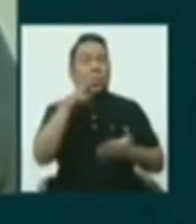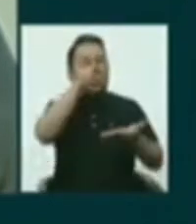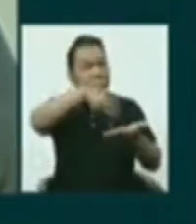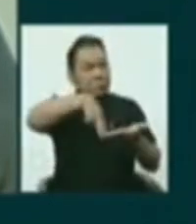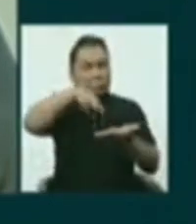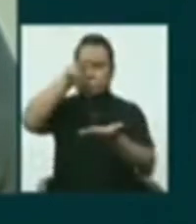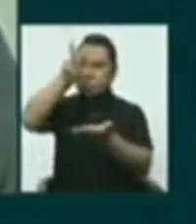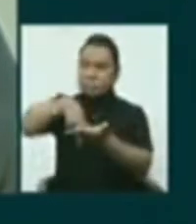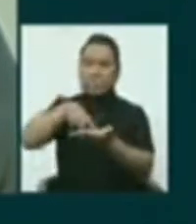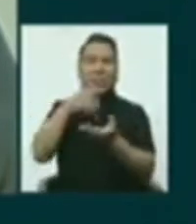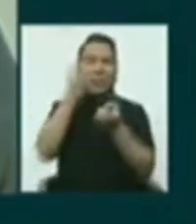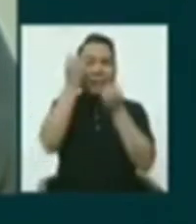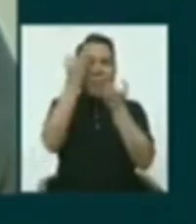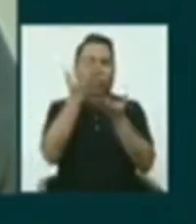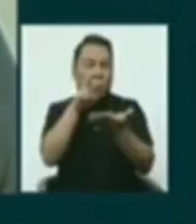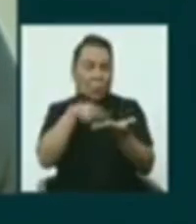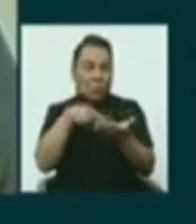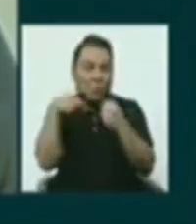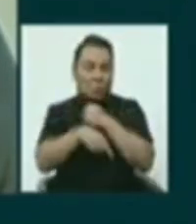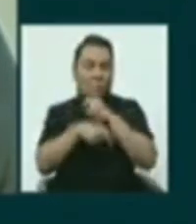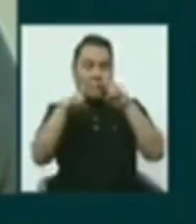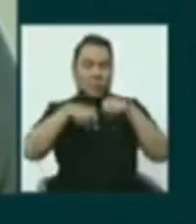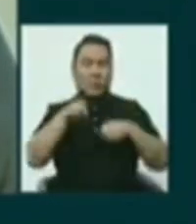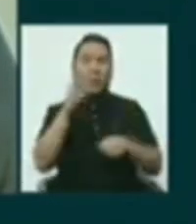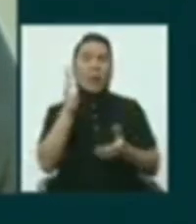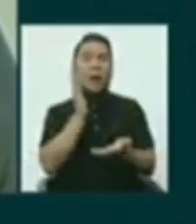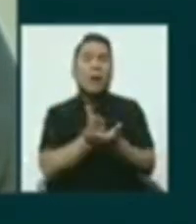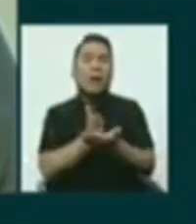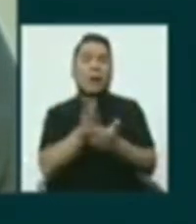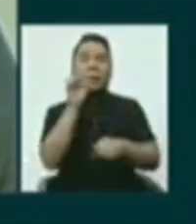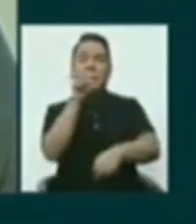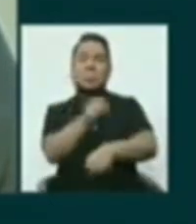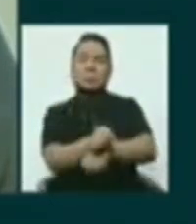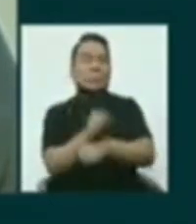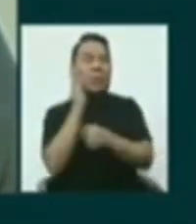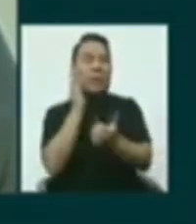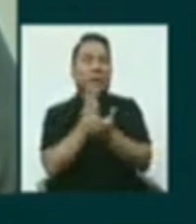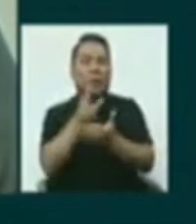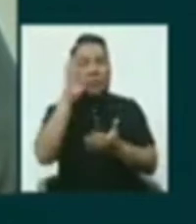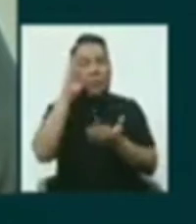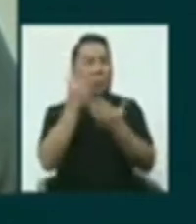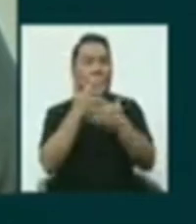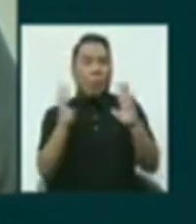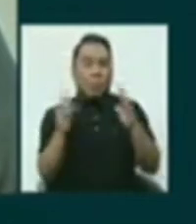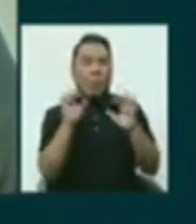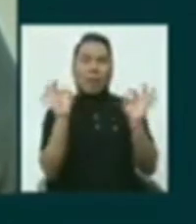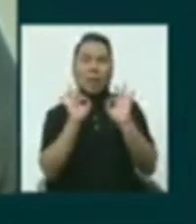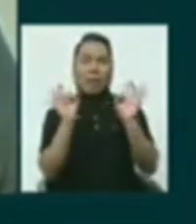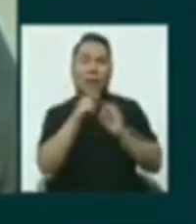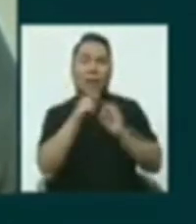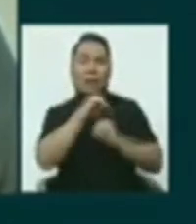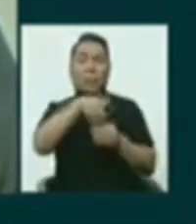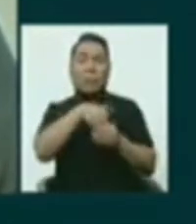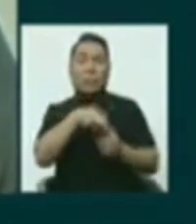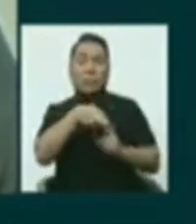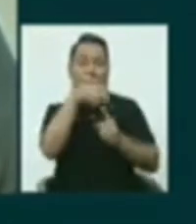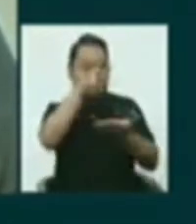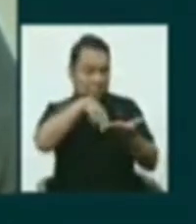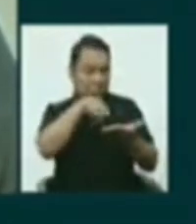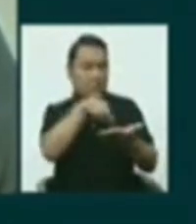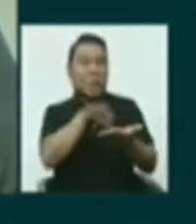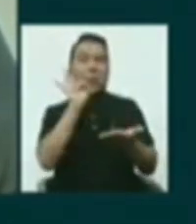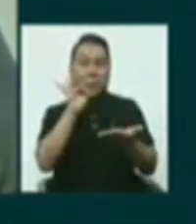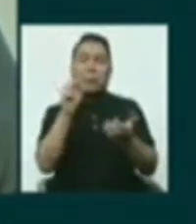registran información en la sección de antecedentes penales de la hoja de vida del jurado electoral especial de acuerdo